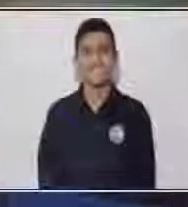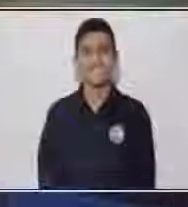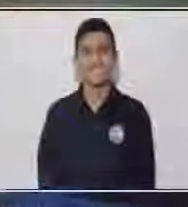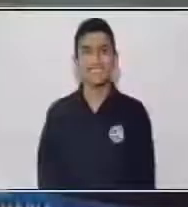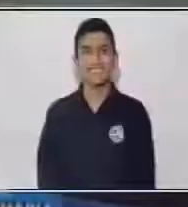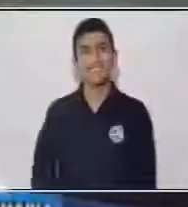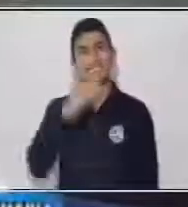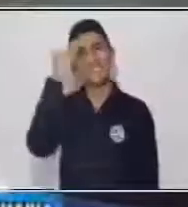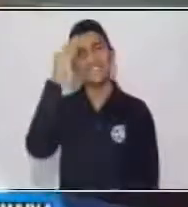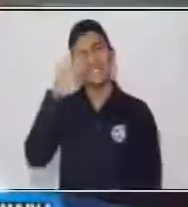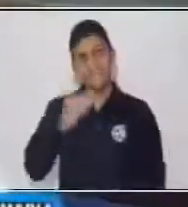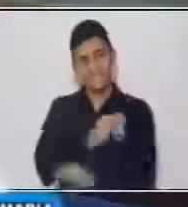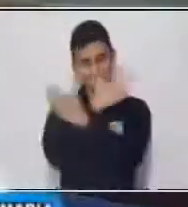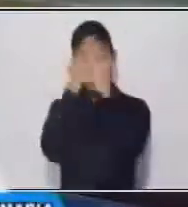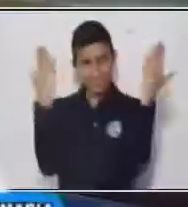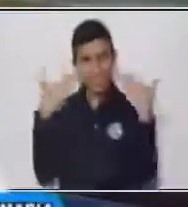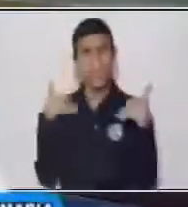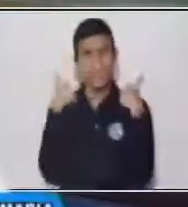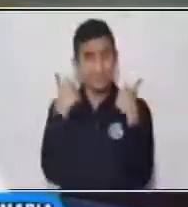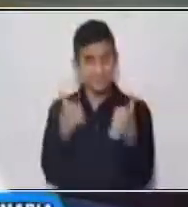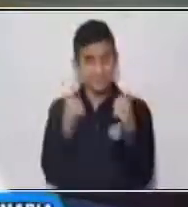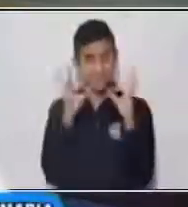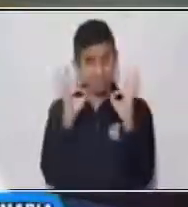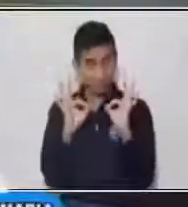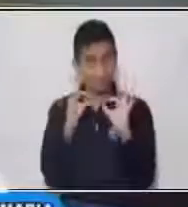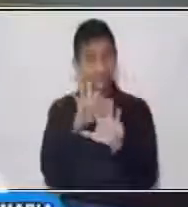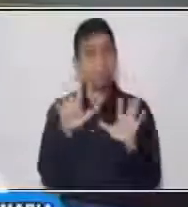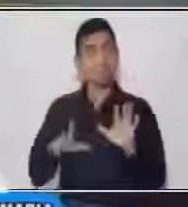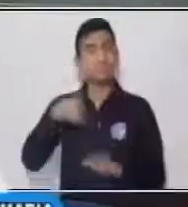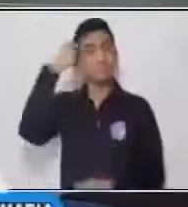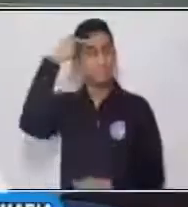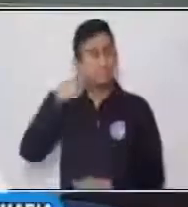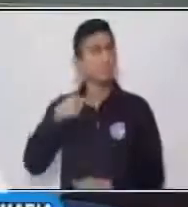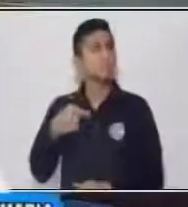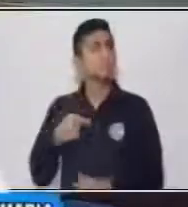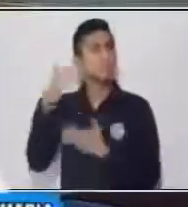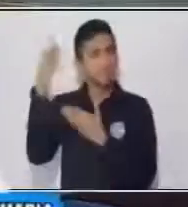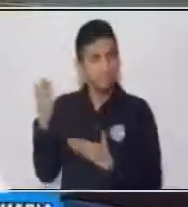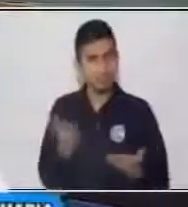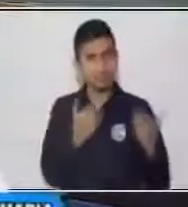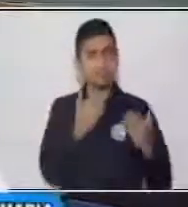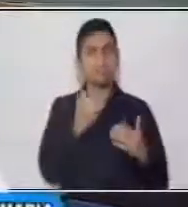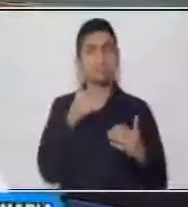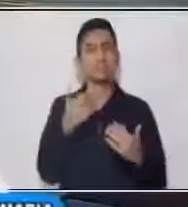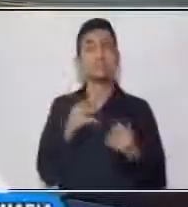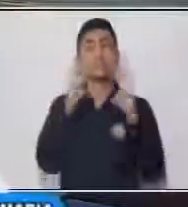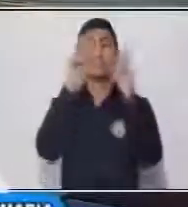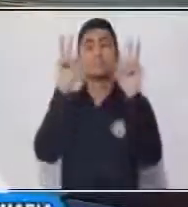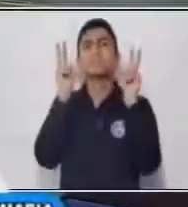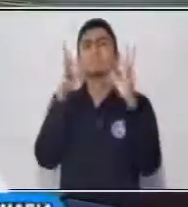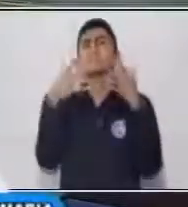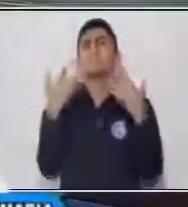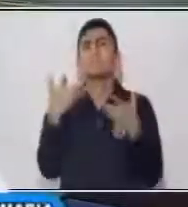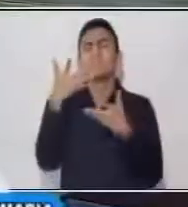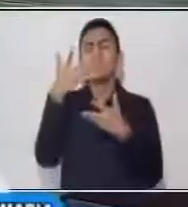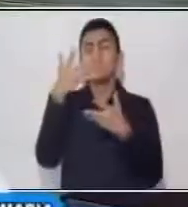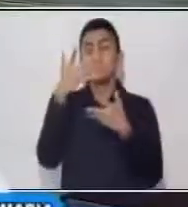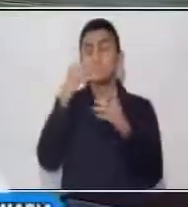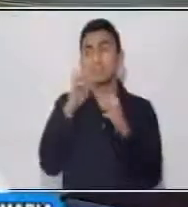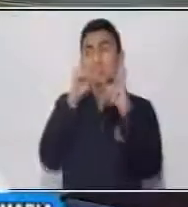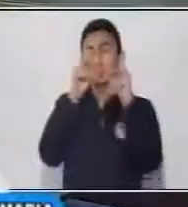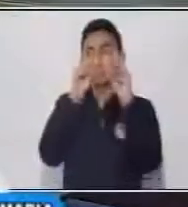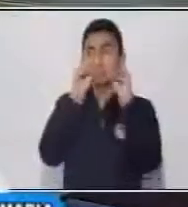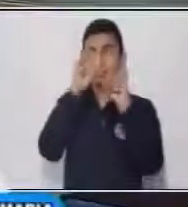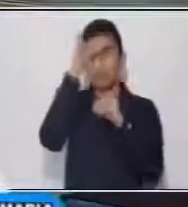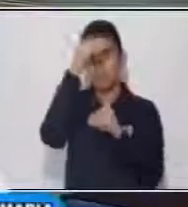Hola, buenos días, ¿cómo están? El día de hoy les doy la bienvenida. Este es su espacio educativo